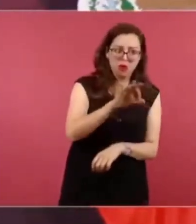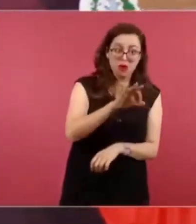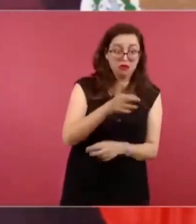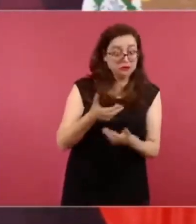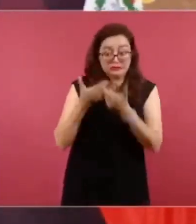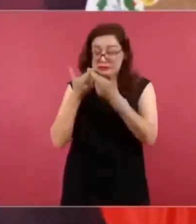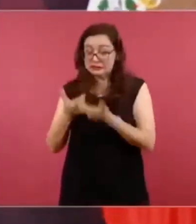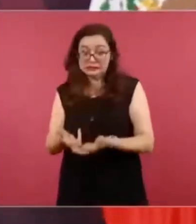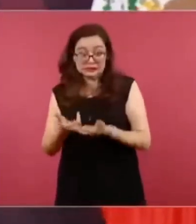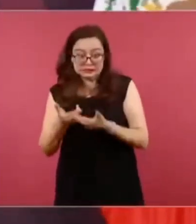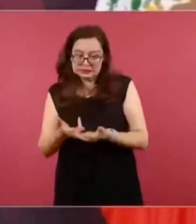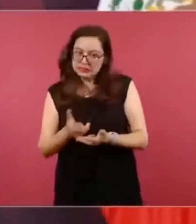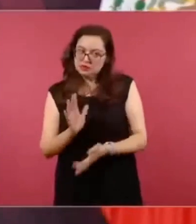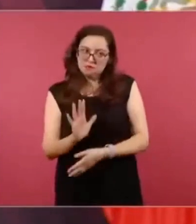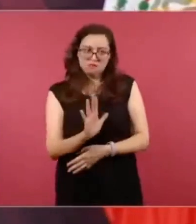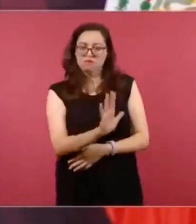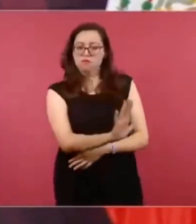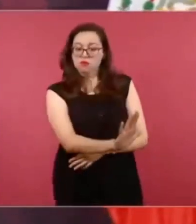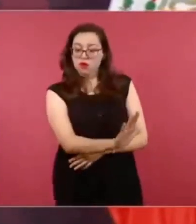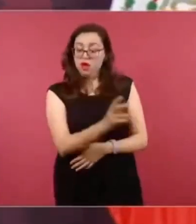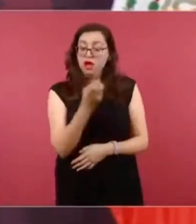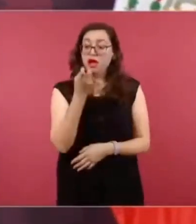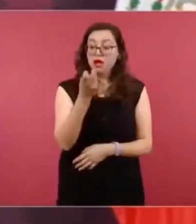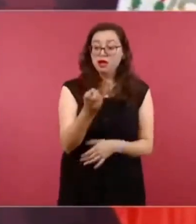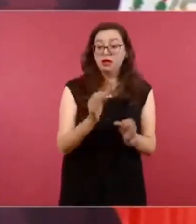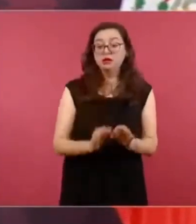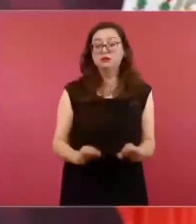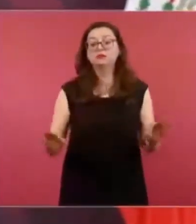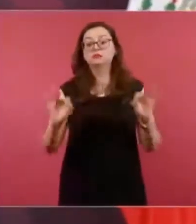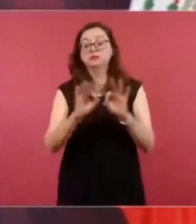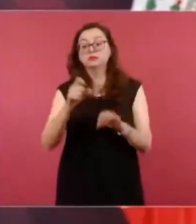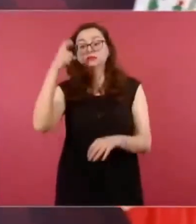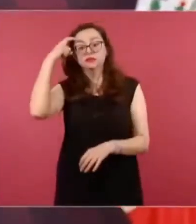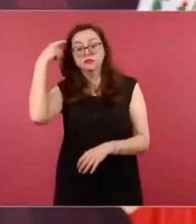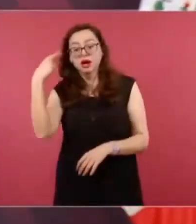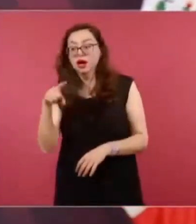tecnificando para evitar el desperdicio.